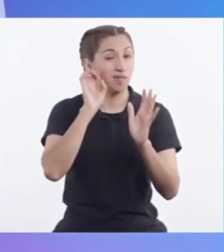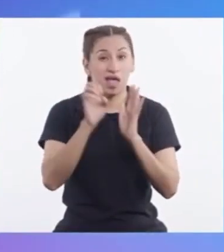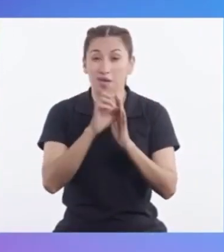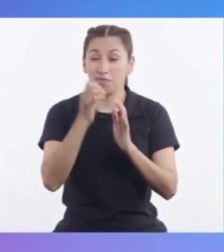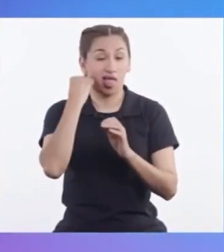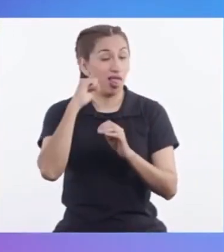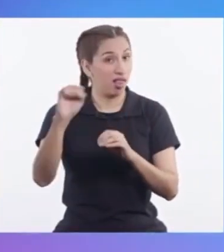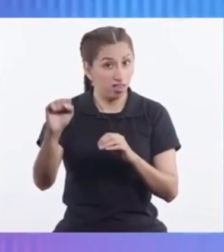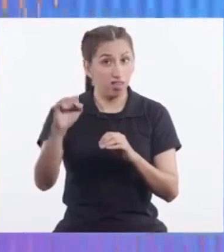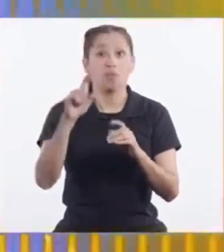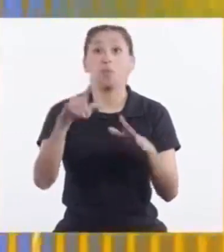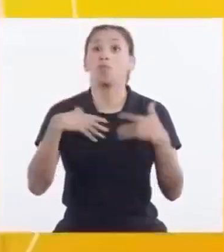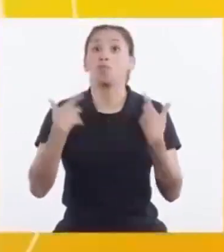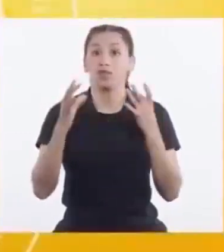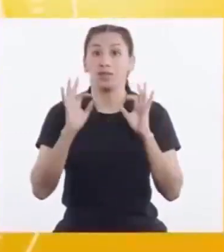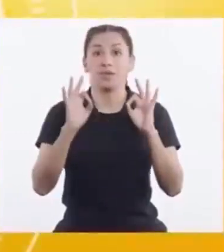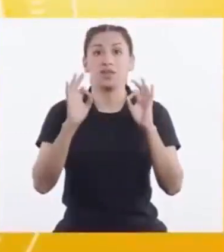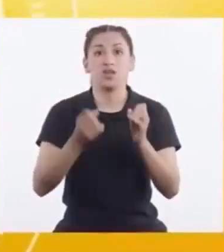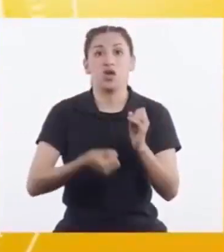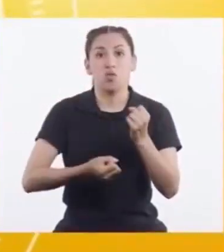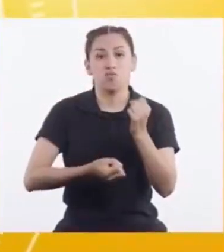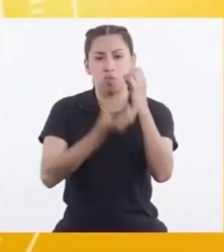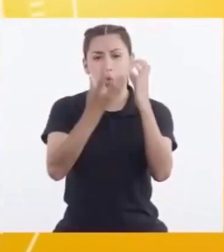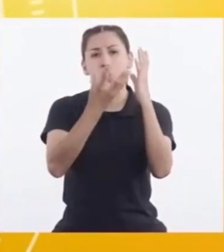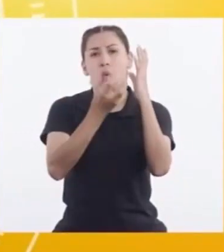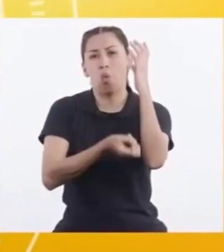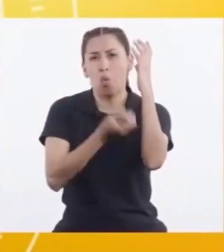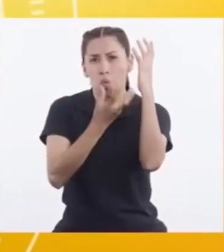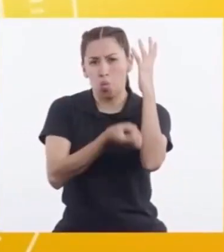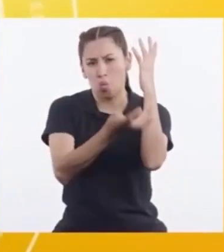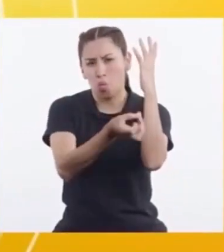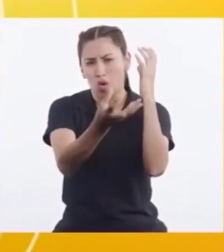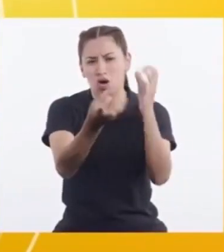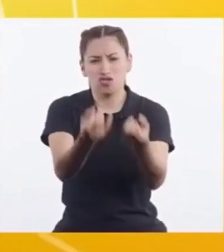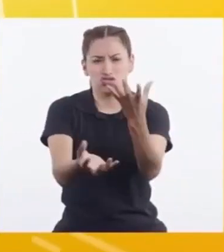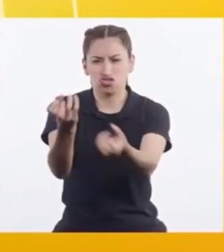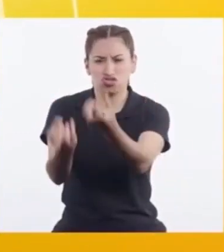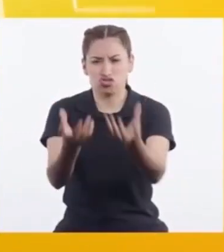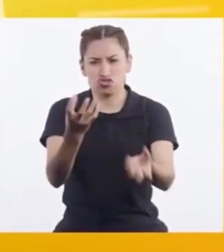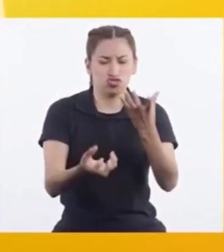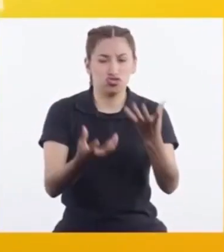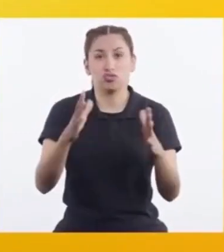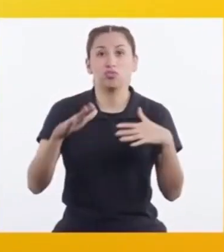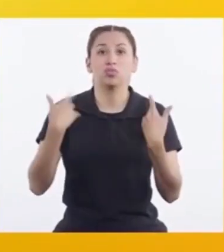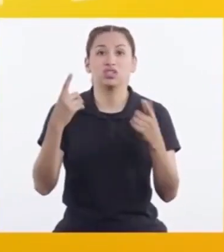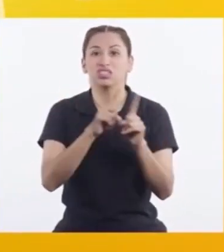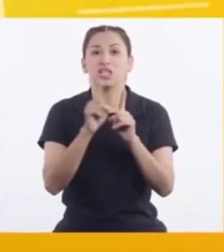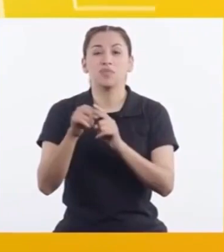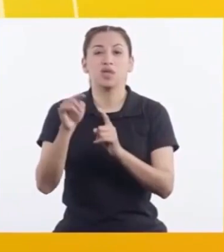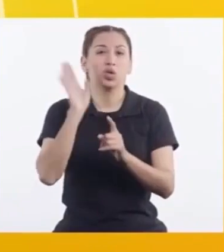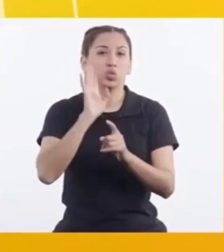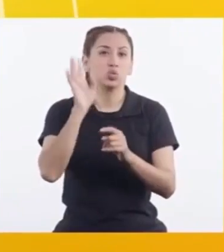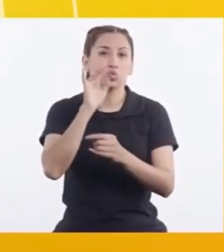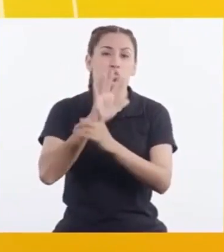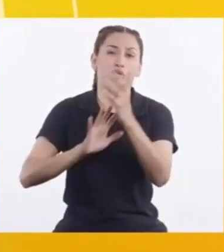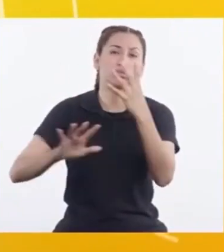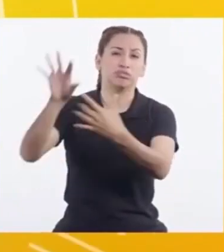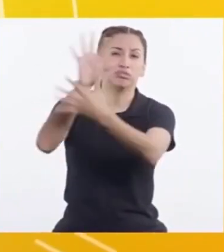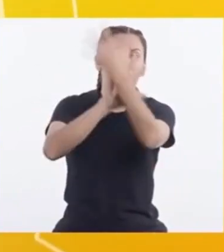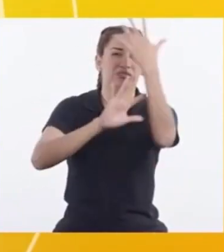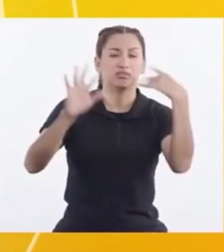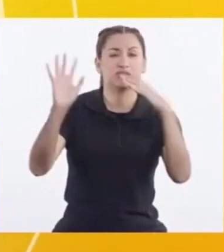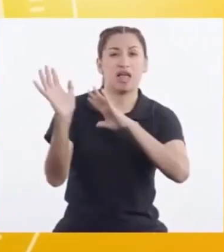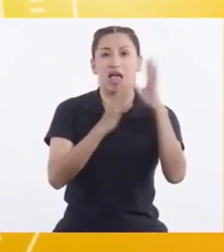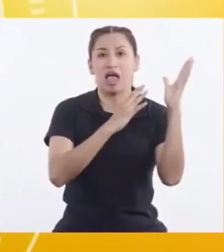Puede producir Incendios forestales Y contaminar El ambiente Para las plantas